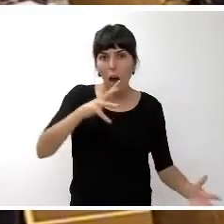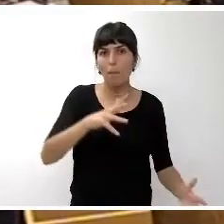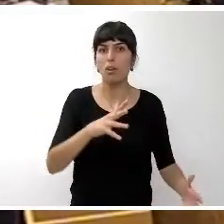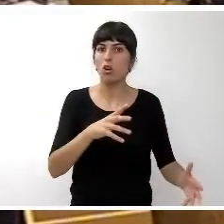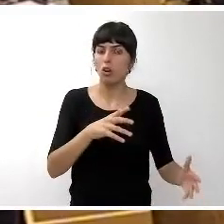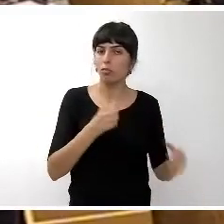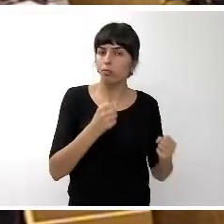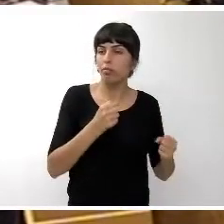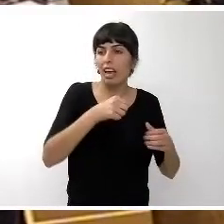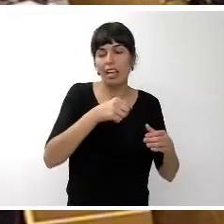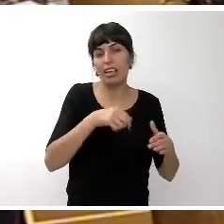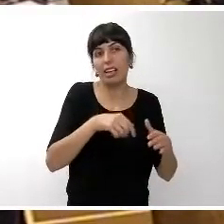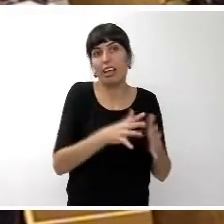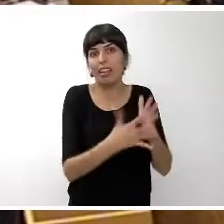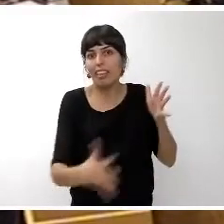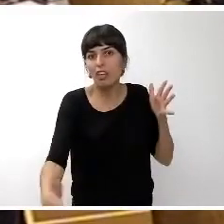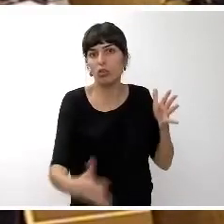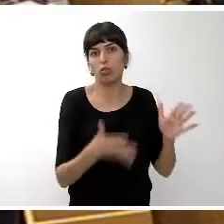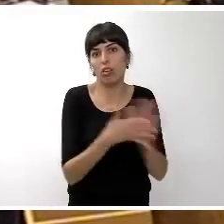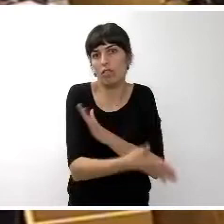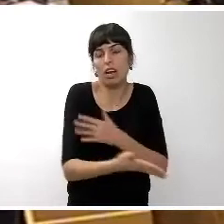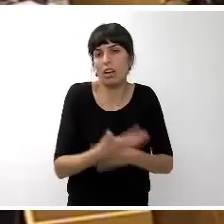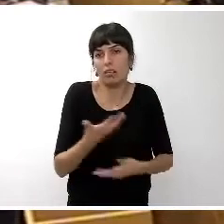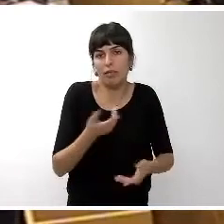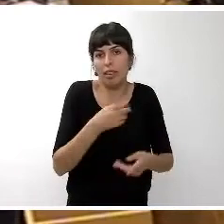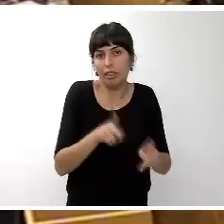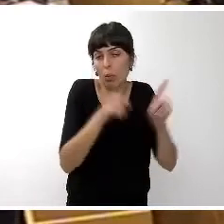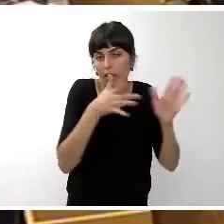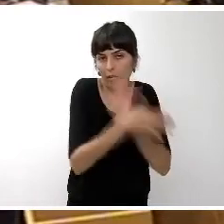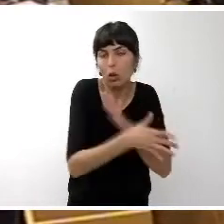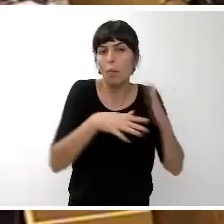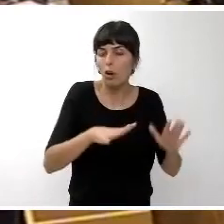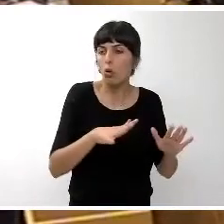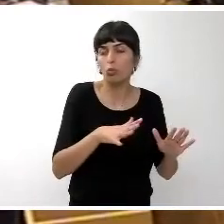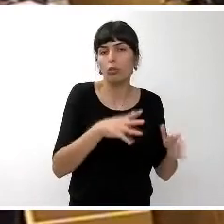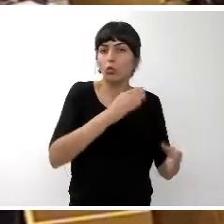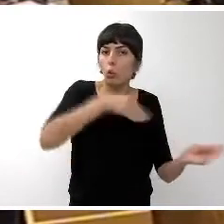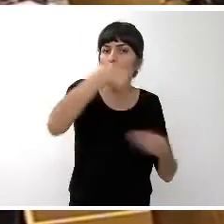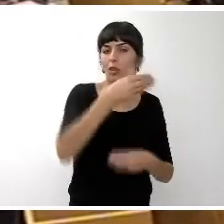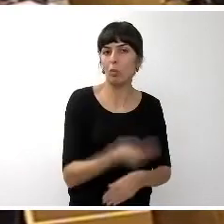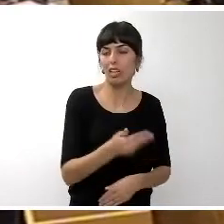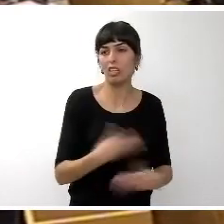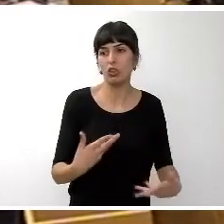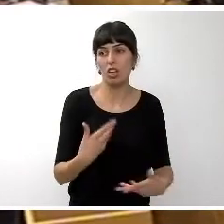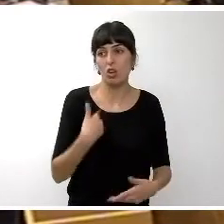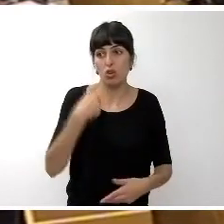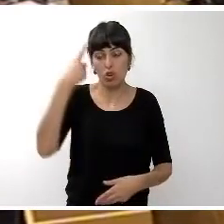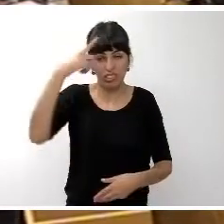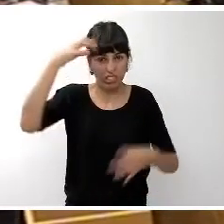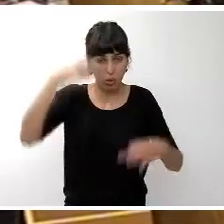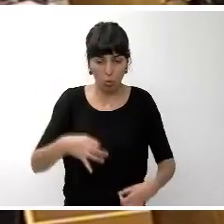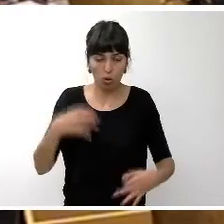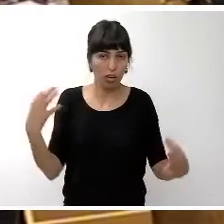como queramos definirlo en el que estoy convencido que ninguno de los consejeros que hoy está en este salón de pleno